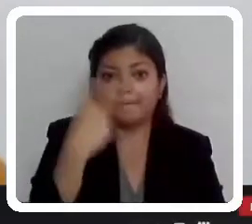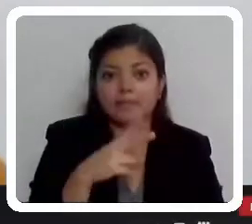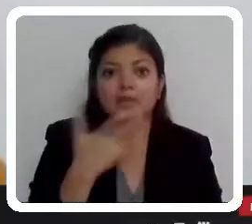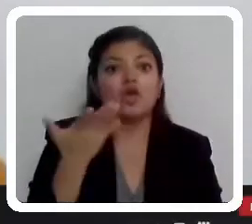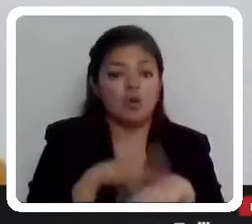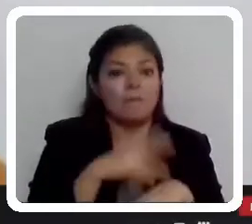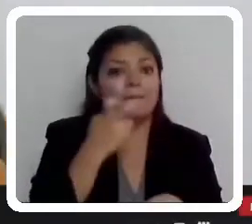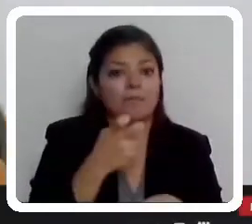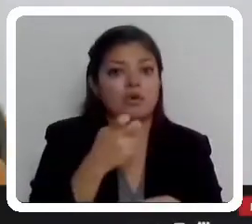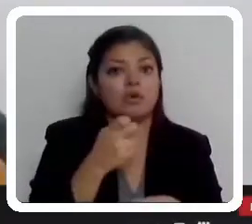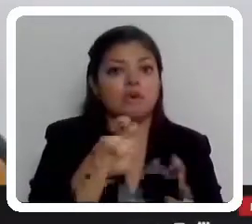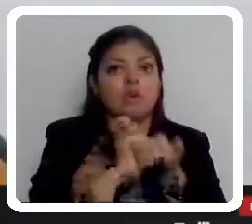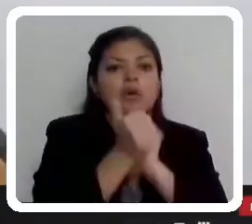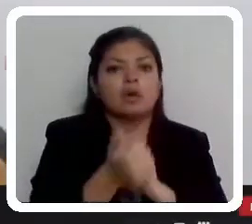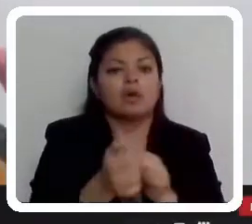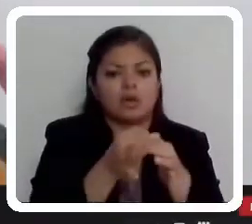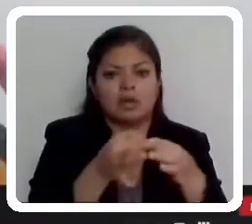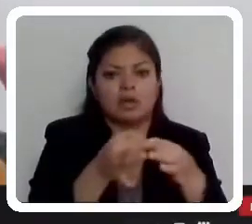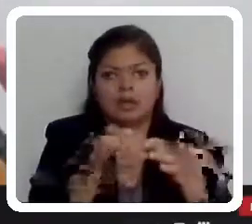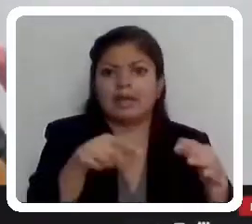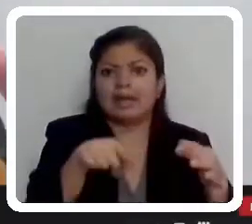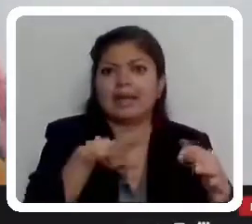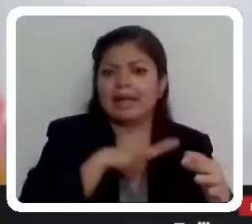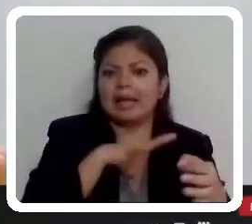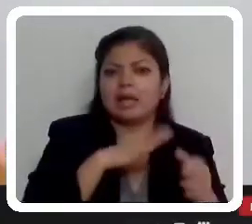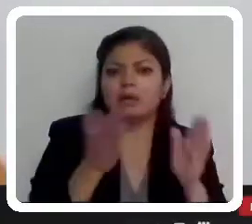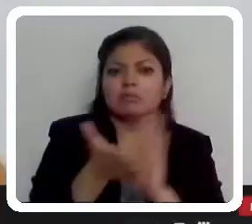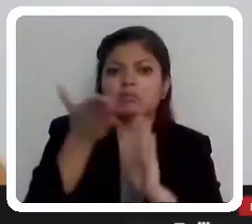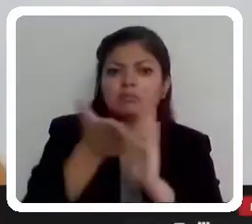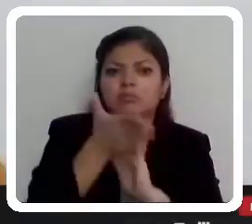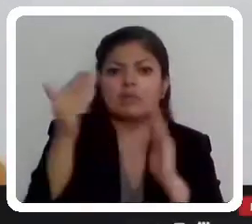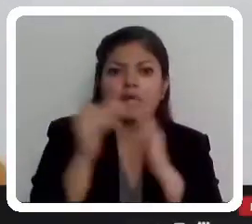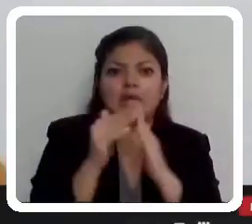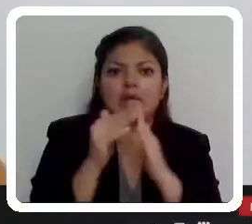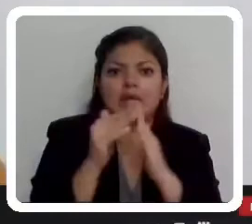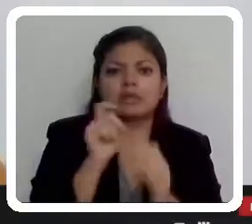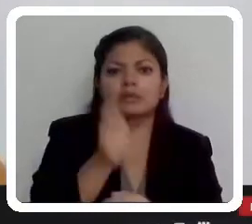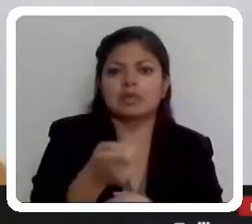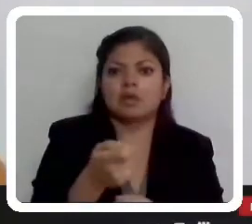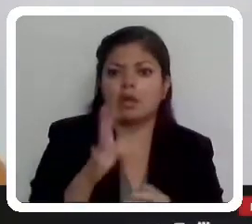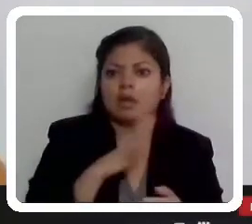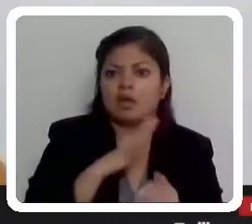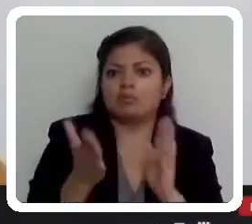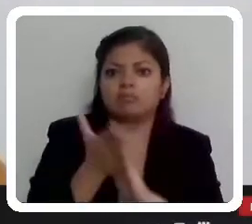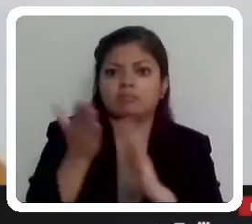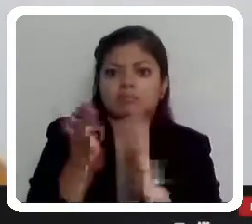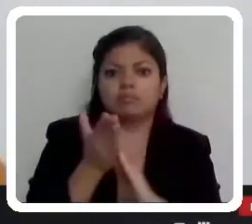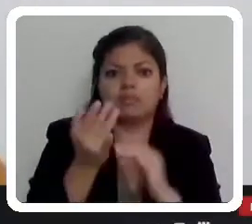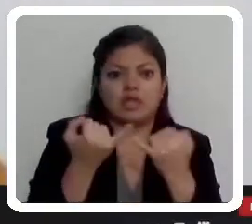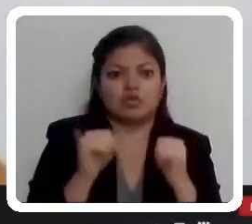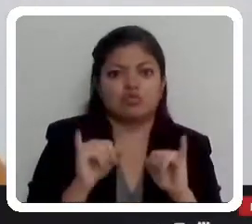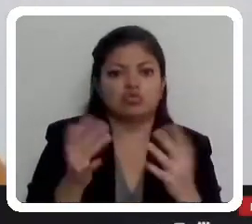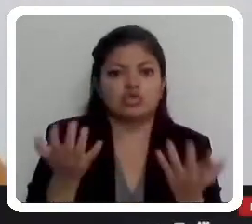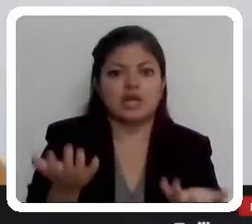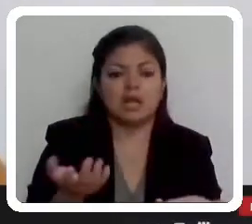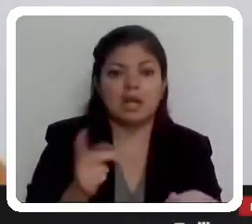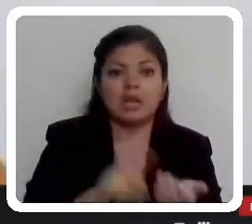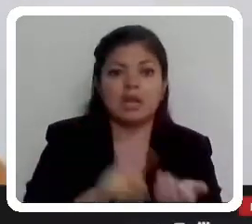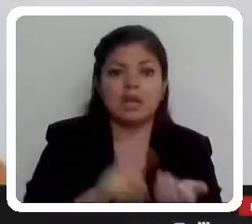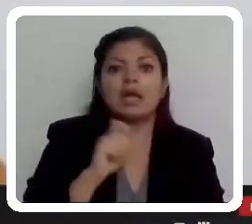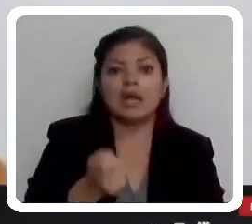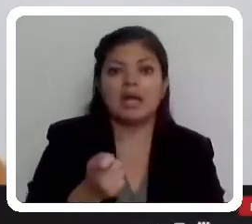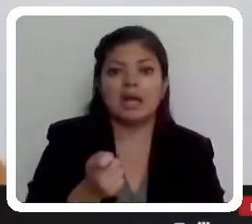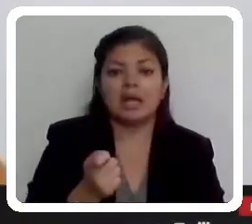se crea una zona habitacional y se crea su zona industrial en donde la ciudadanía va a trabajar, en donde